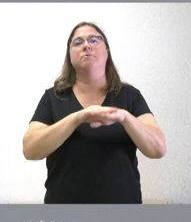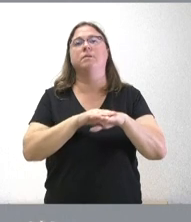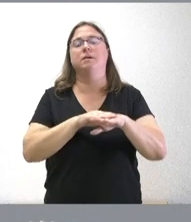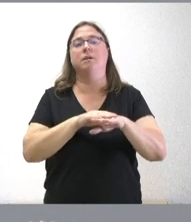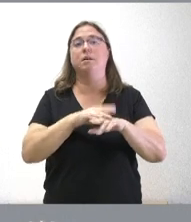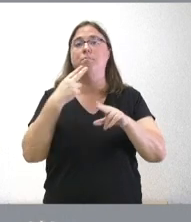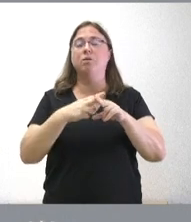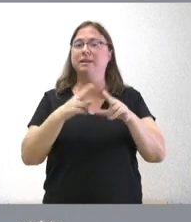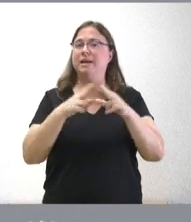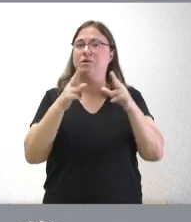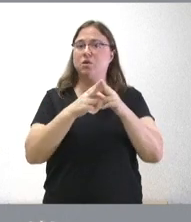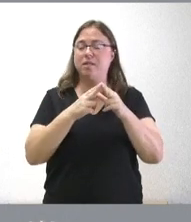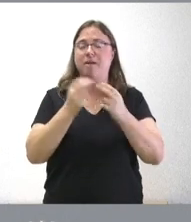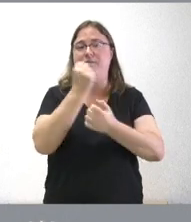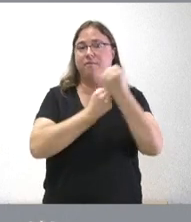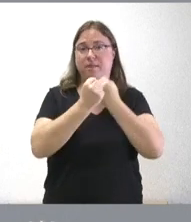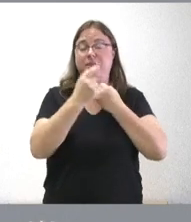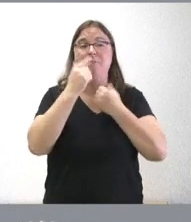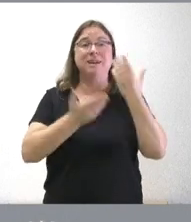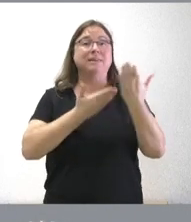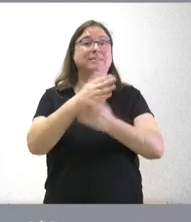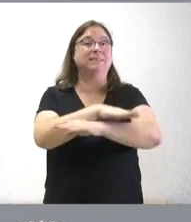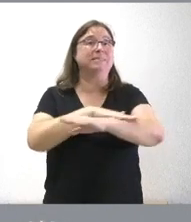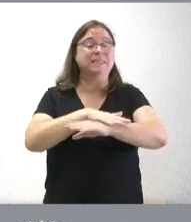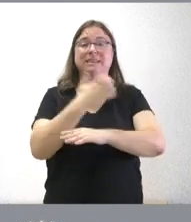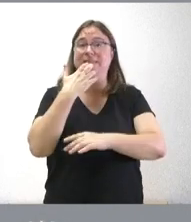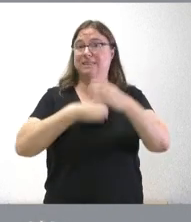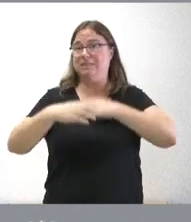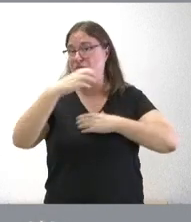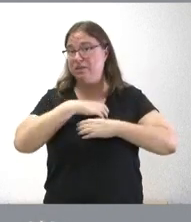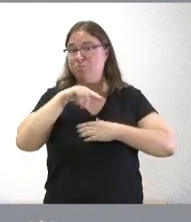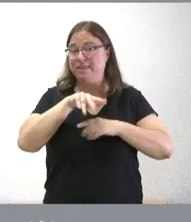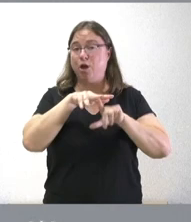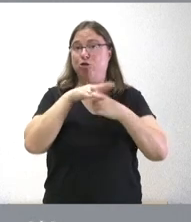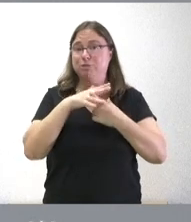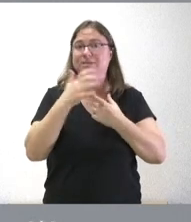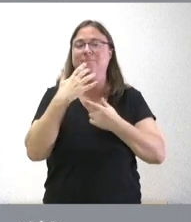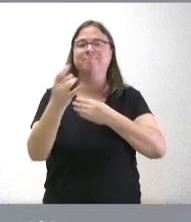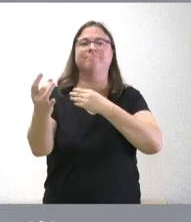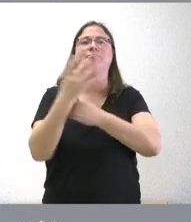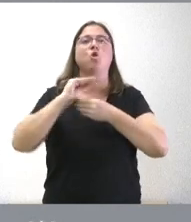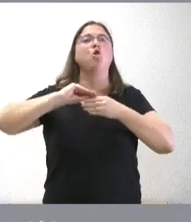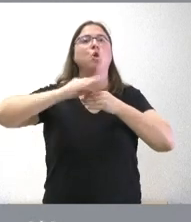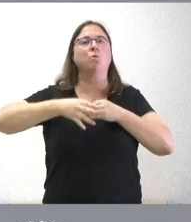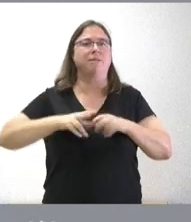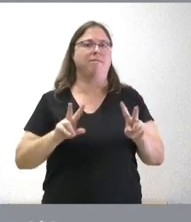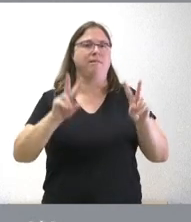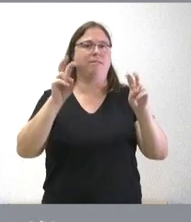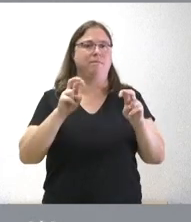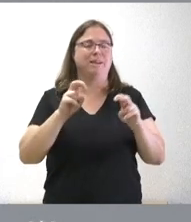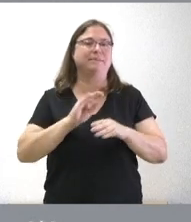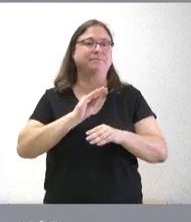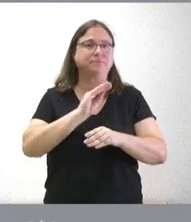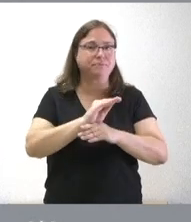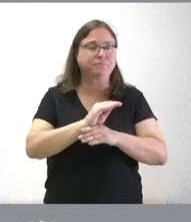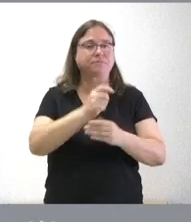Fiscal y Financiera y alternativamente planteé a la ministra que si no era posible esa convocatoria en este contexto pues que nos enviara la documentación relativa a las entregas